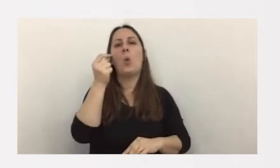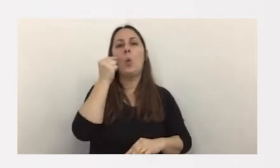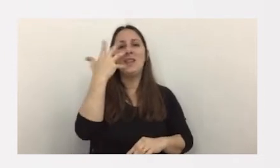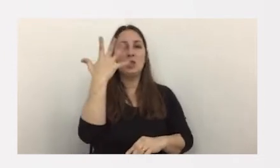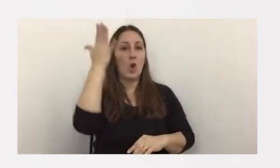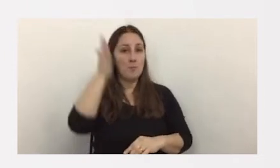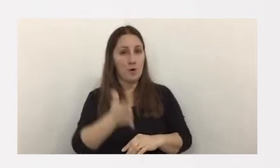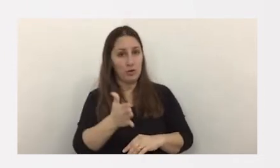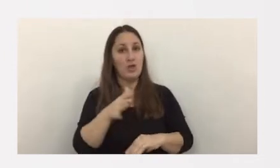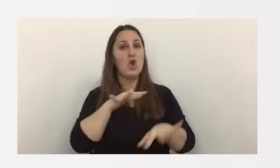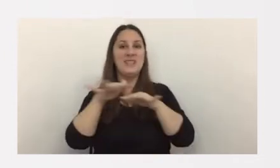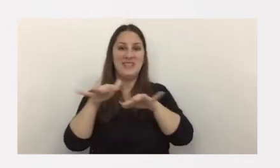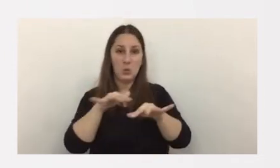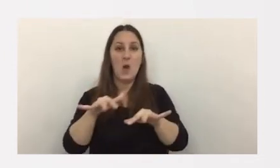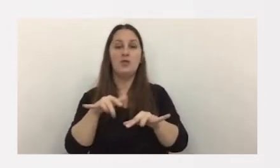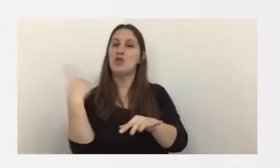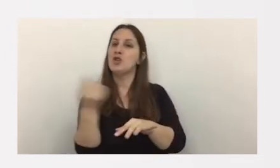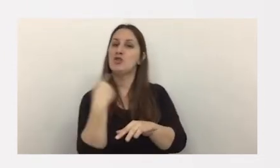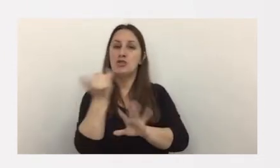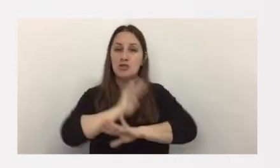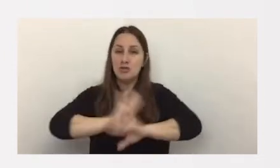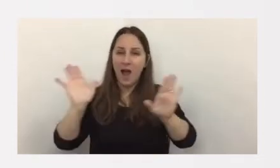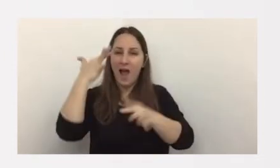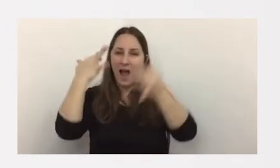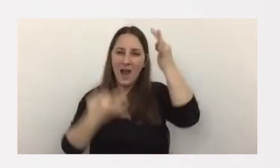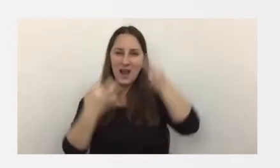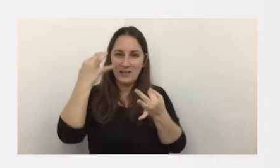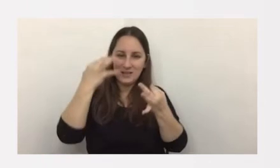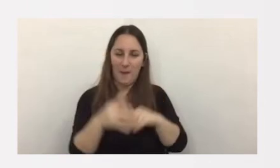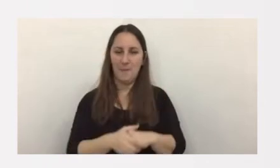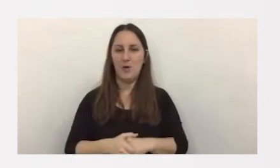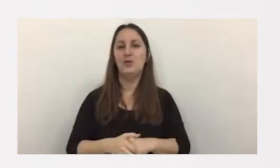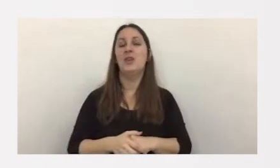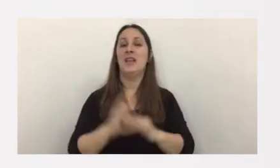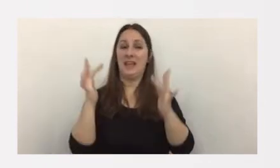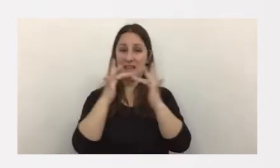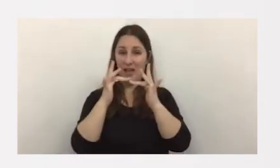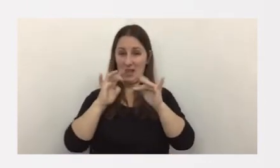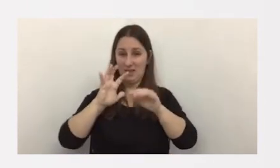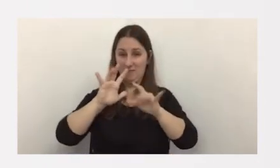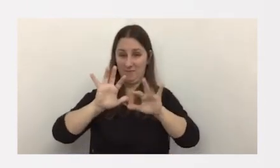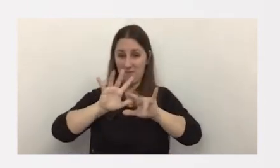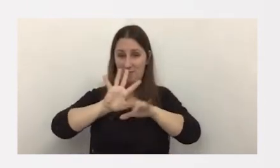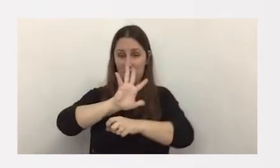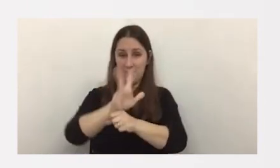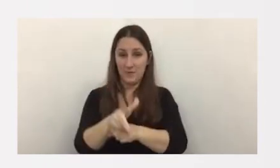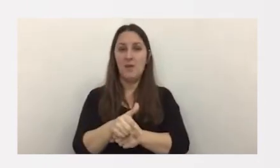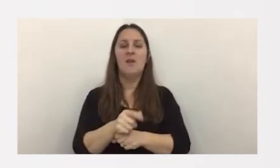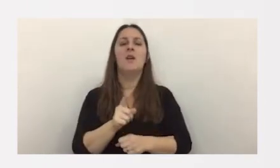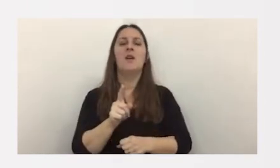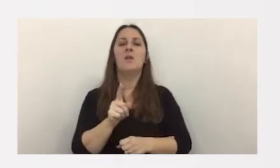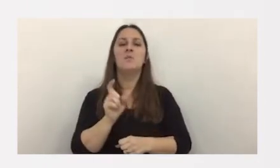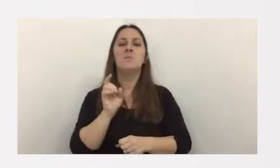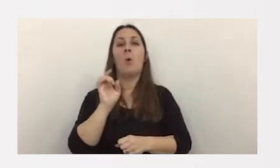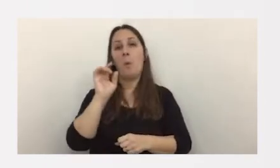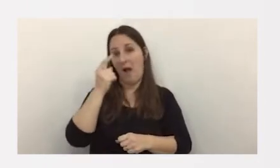% de los casos que hemos analizado es decir de los ciberataques que no necesariamente llegaron a